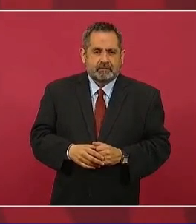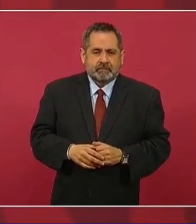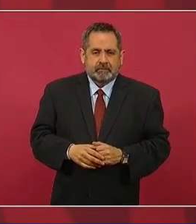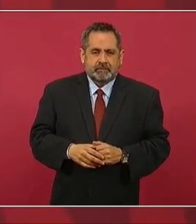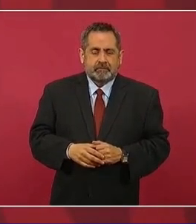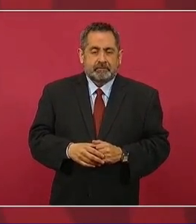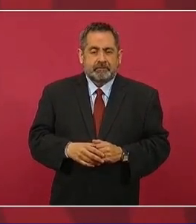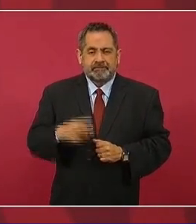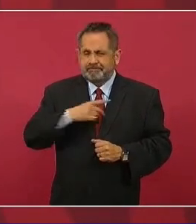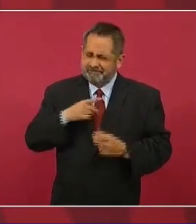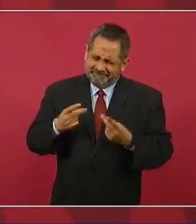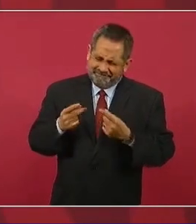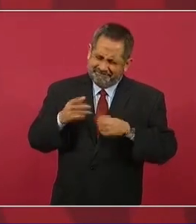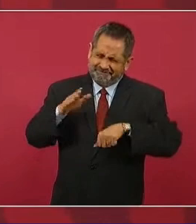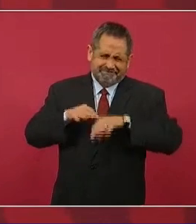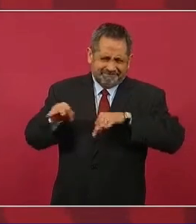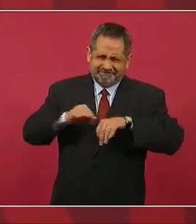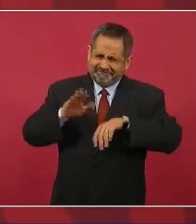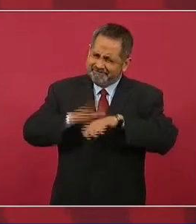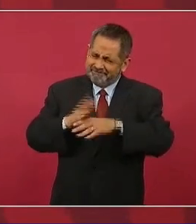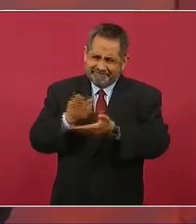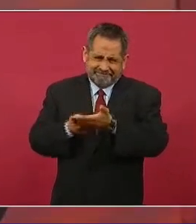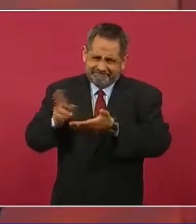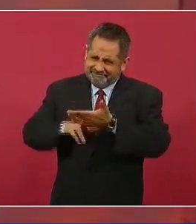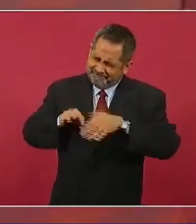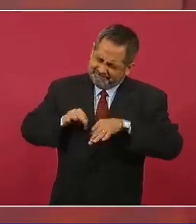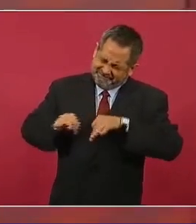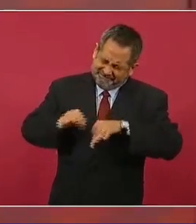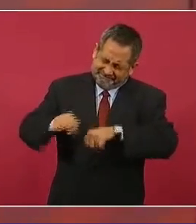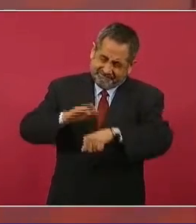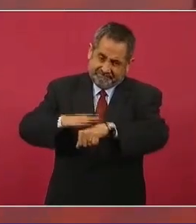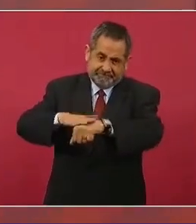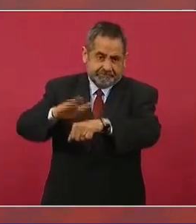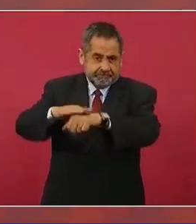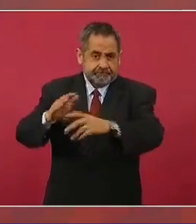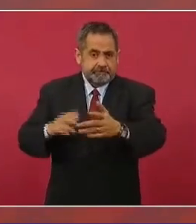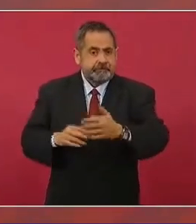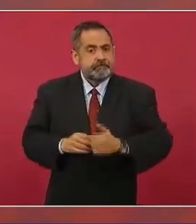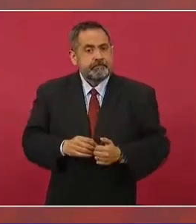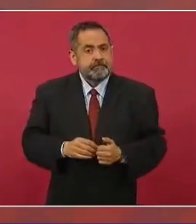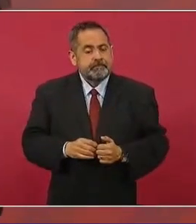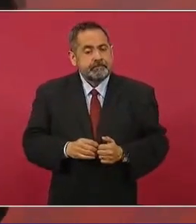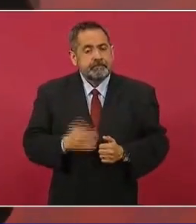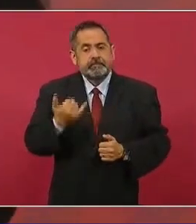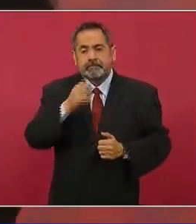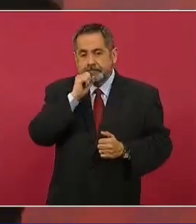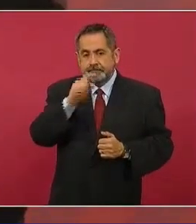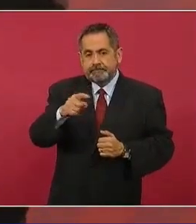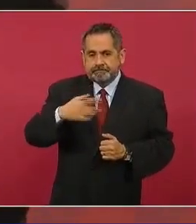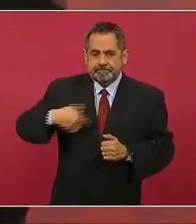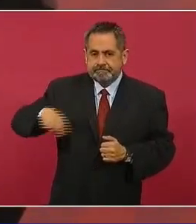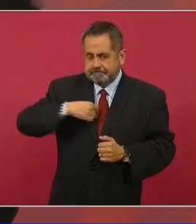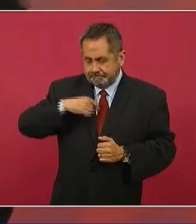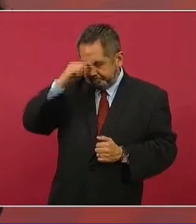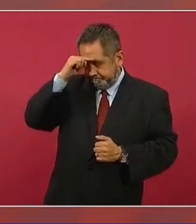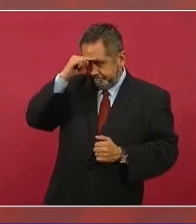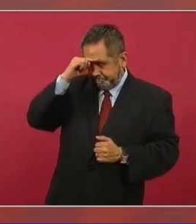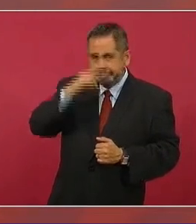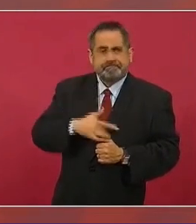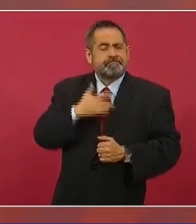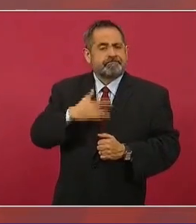Hay que trabajar más y hay que tener convicciones,